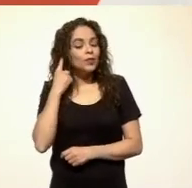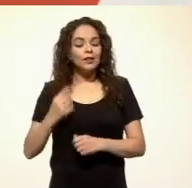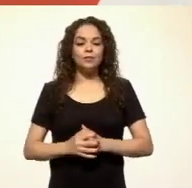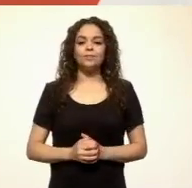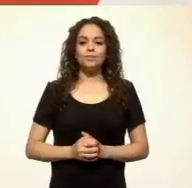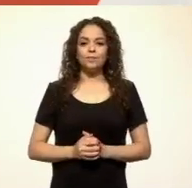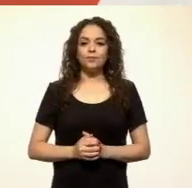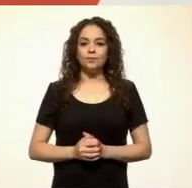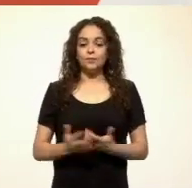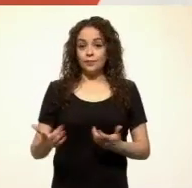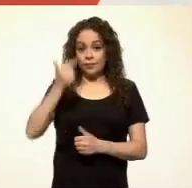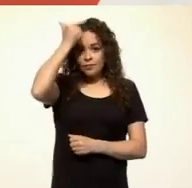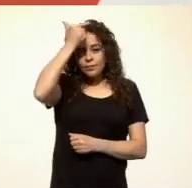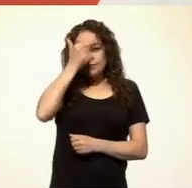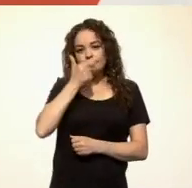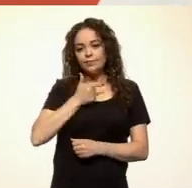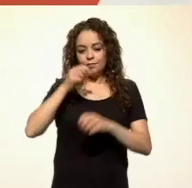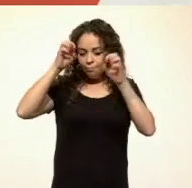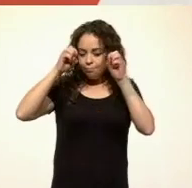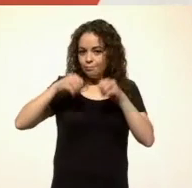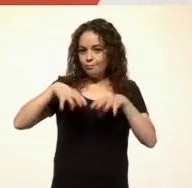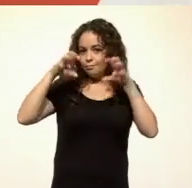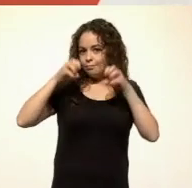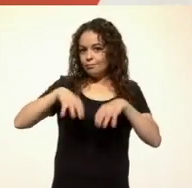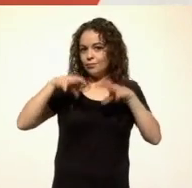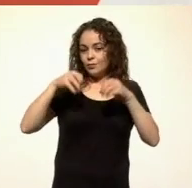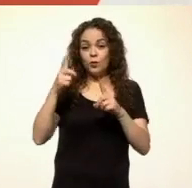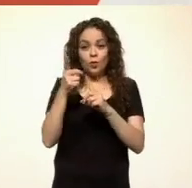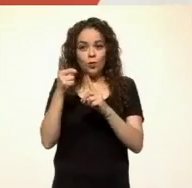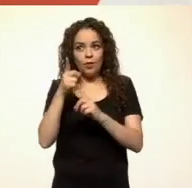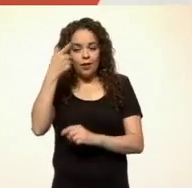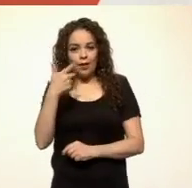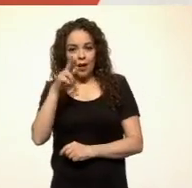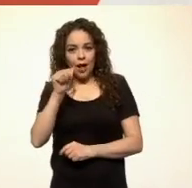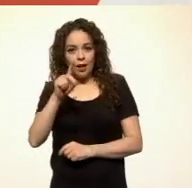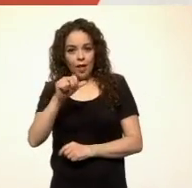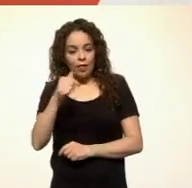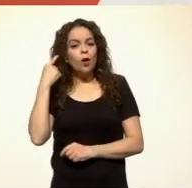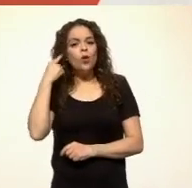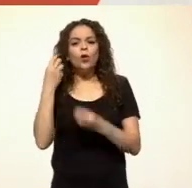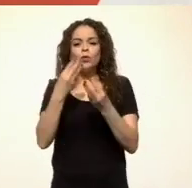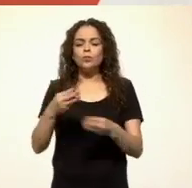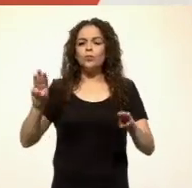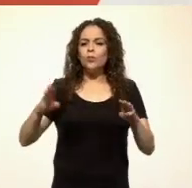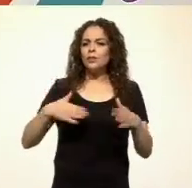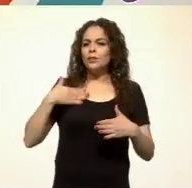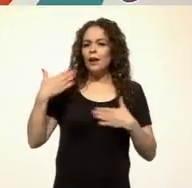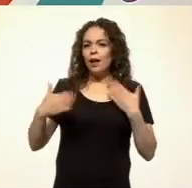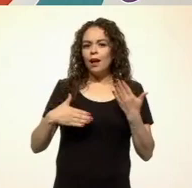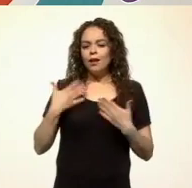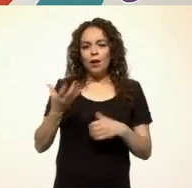Llueve de noche, llueve en Granada. Sinfonía alegre, baja y callada.